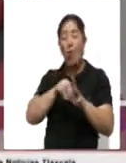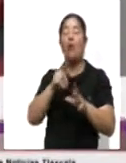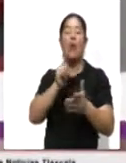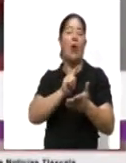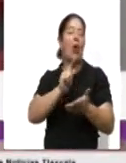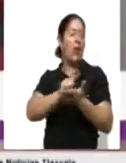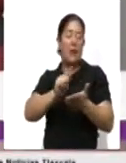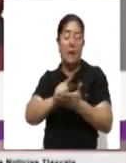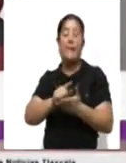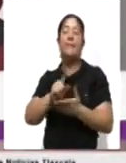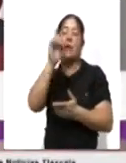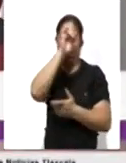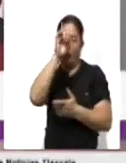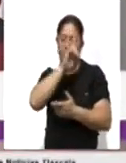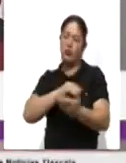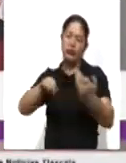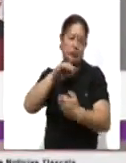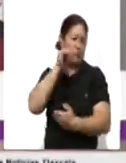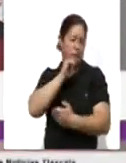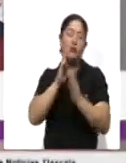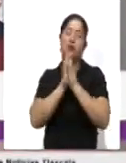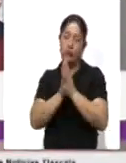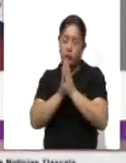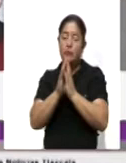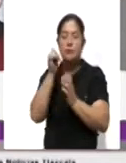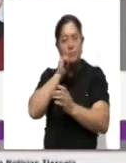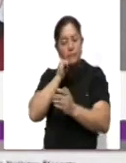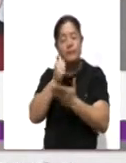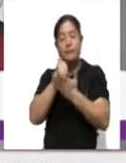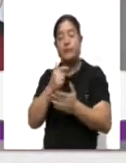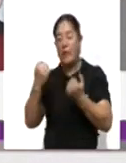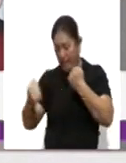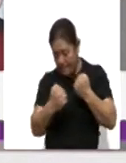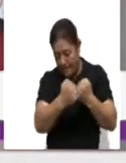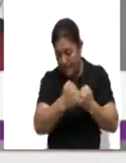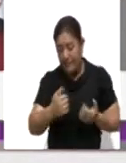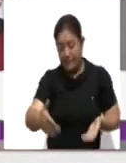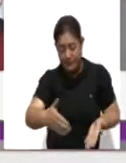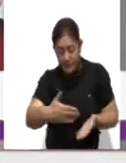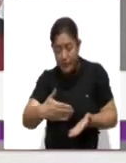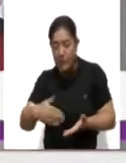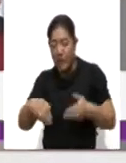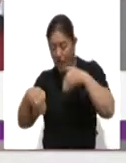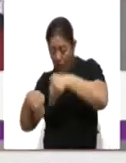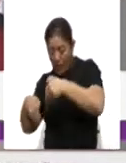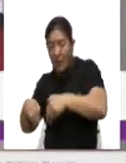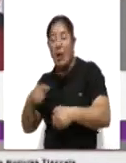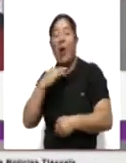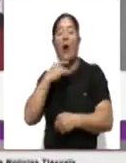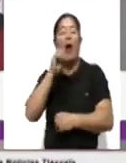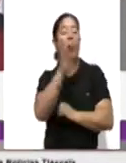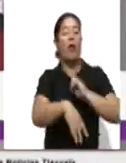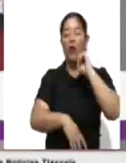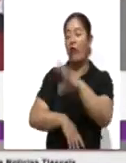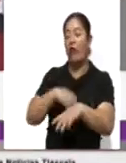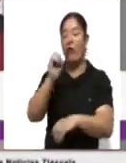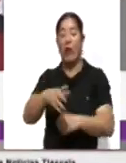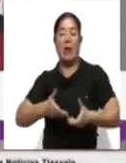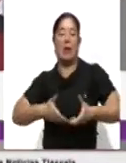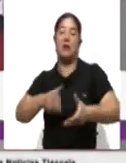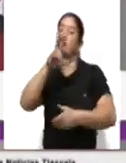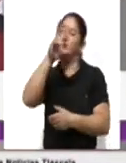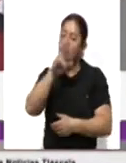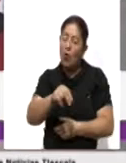que siempre se les hace a ciudadanía es que nos apoyen con el limpiar las banquetas, limpiar las calles, el no tirar basura en la calle, obviamente, porque es lo que